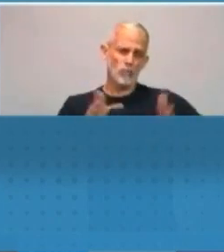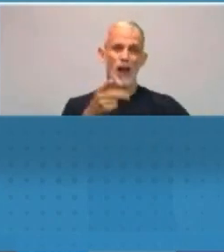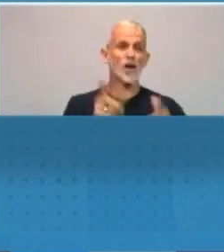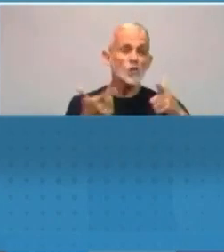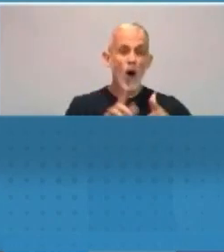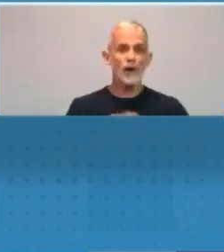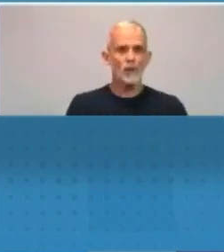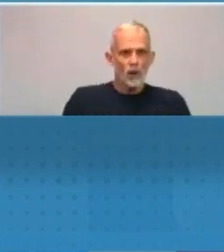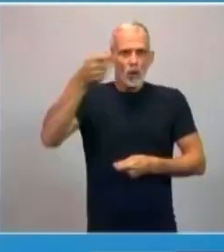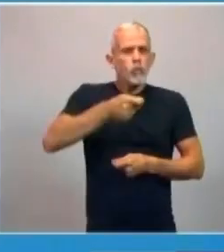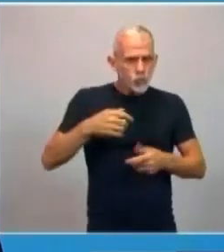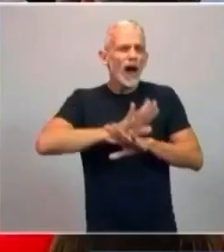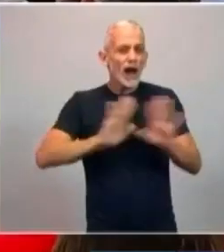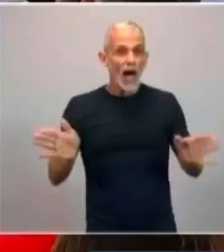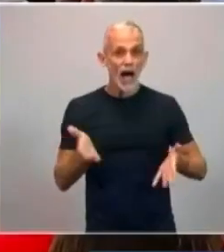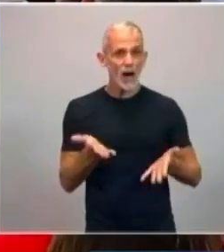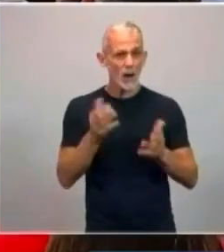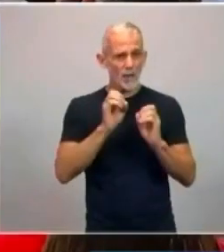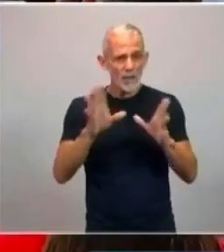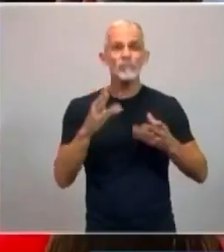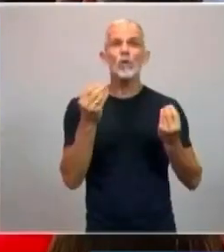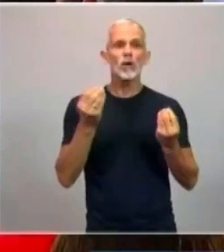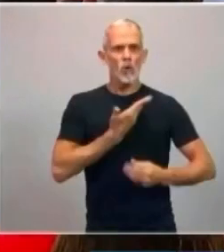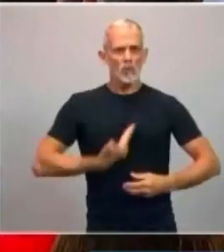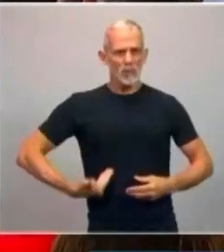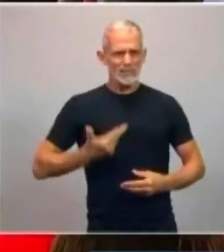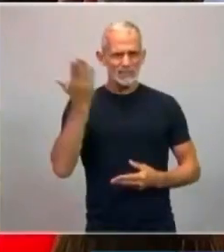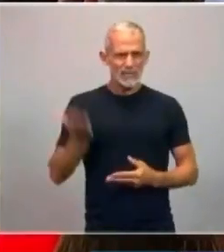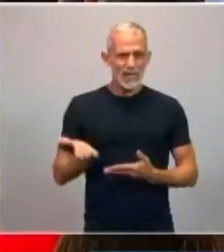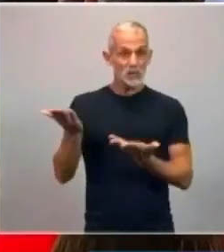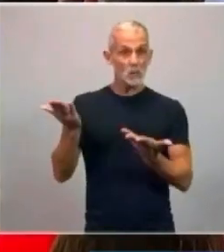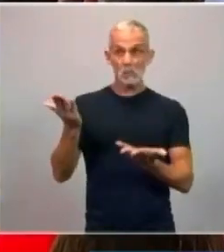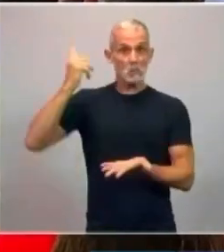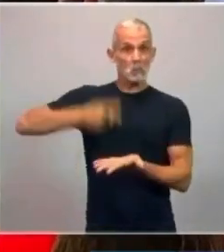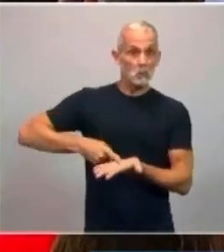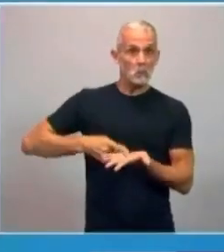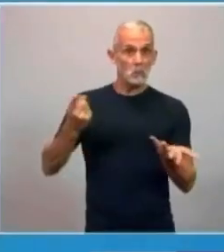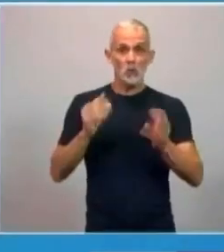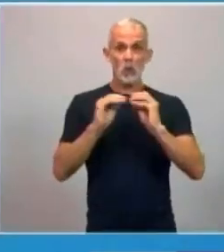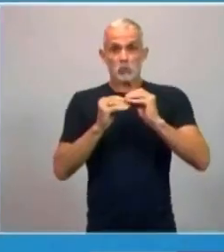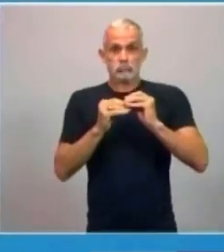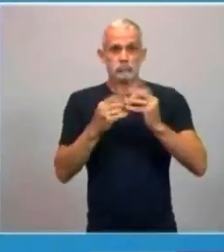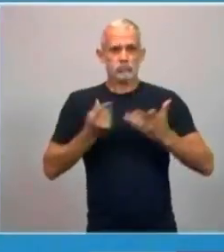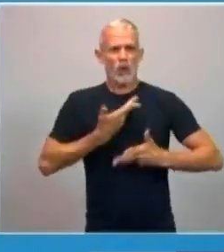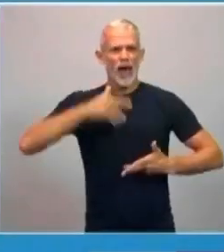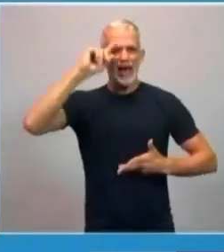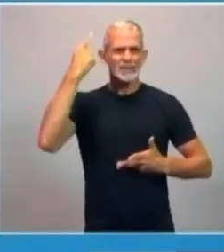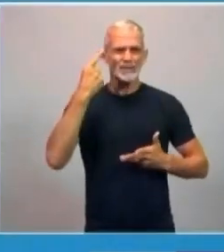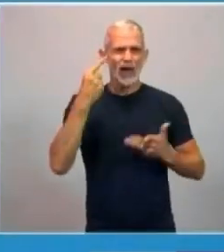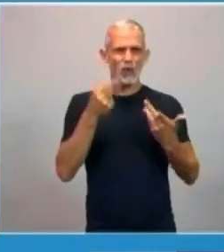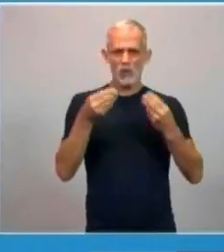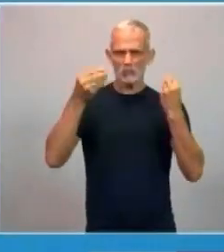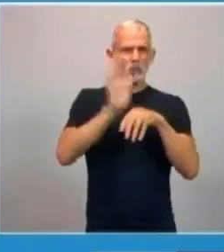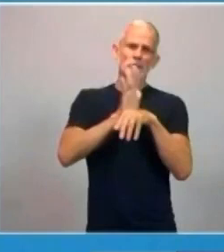era lo que decía hoy por la tarde. Estamos ante un presidente que ha decidido configurar un Estado que deserta y